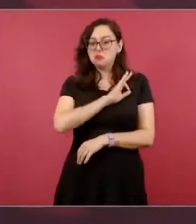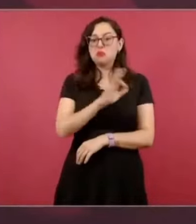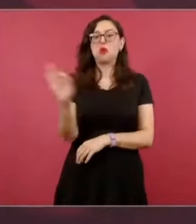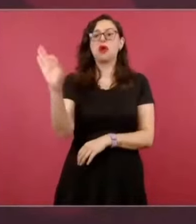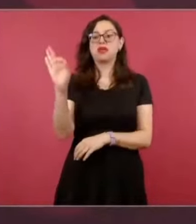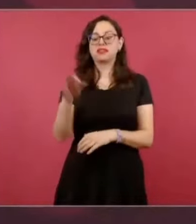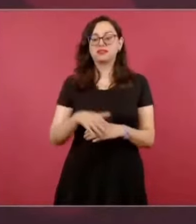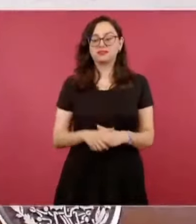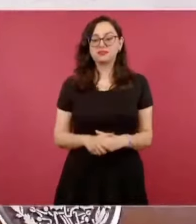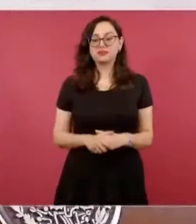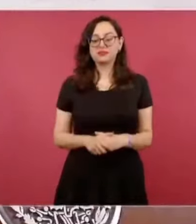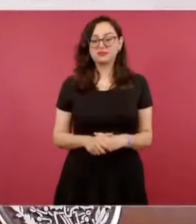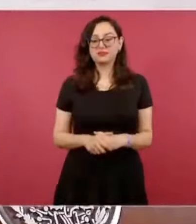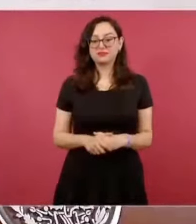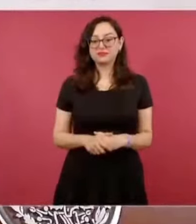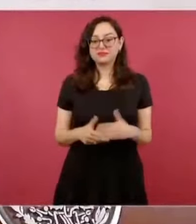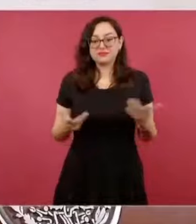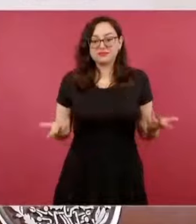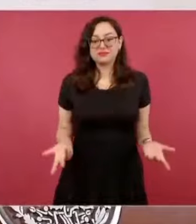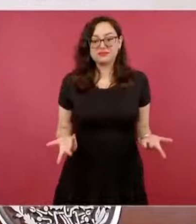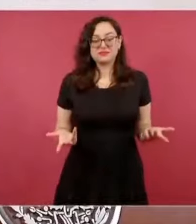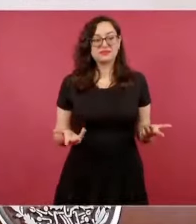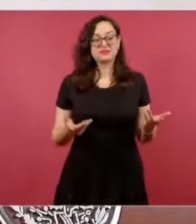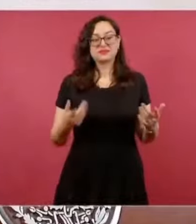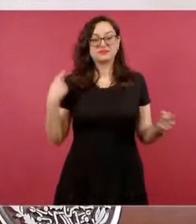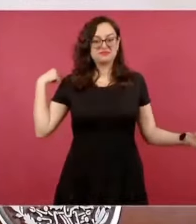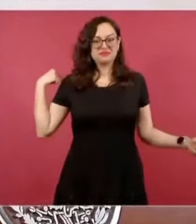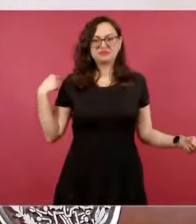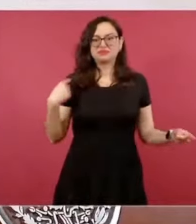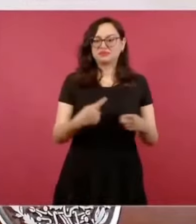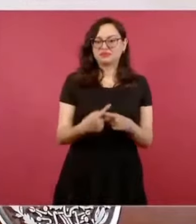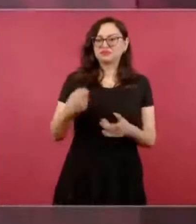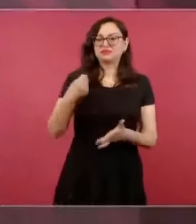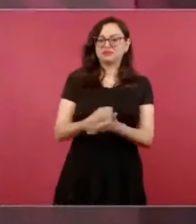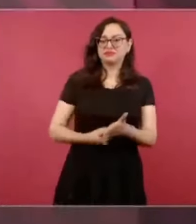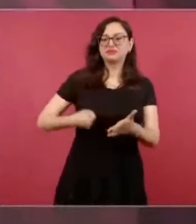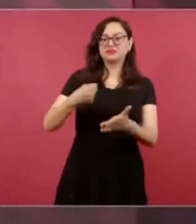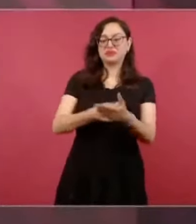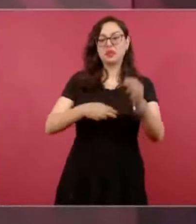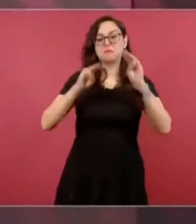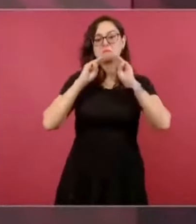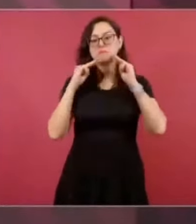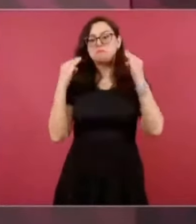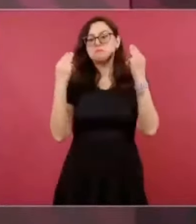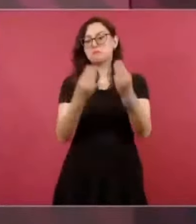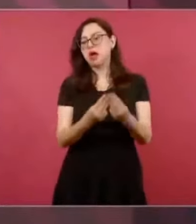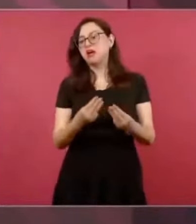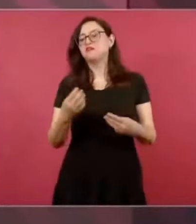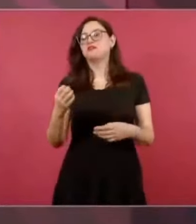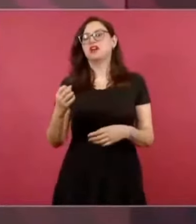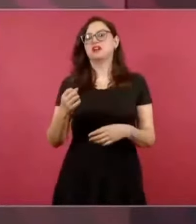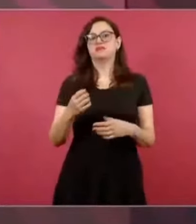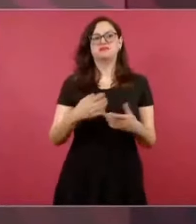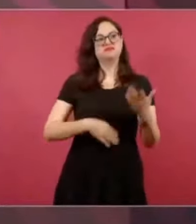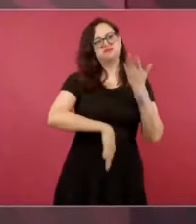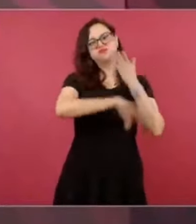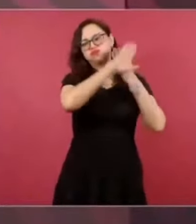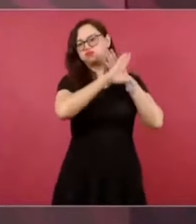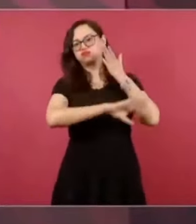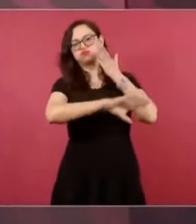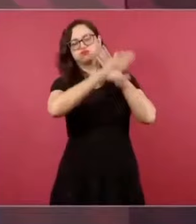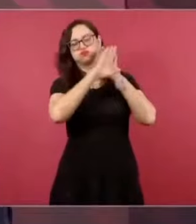Hemos enfrentado a mafias de poder económico, político y